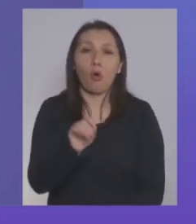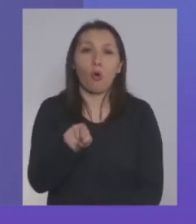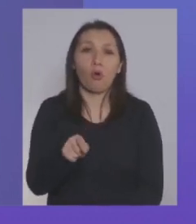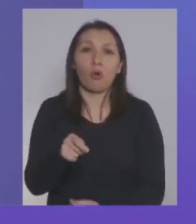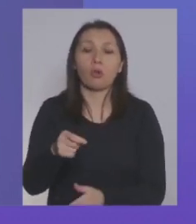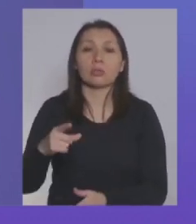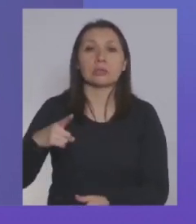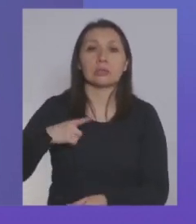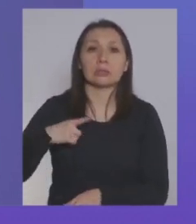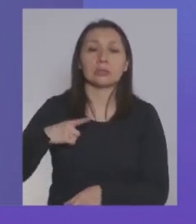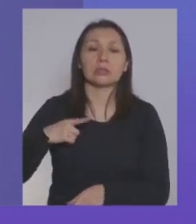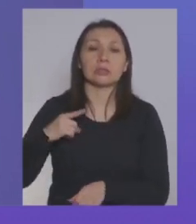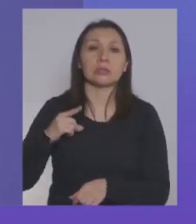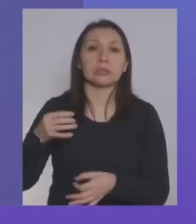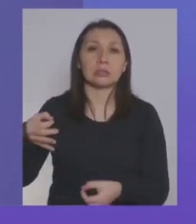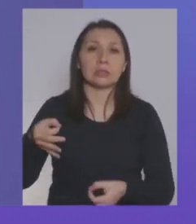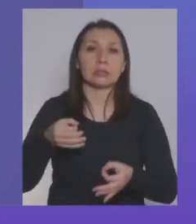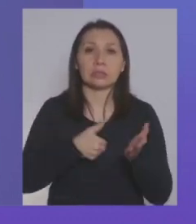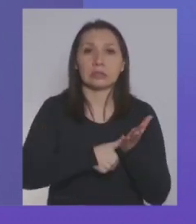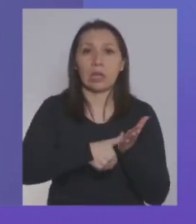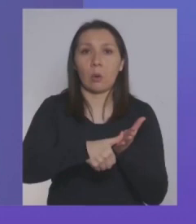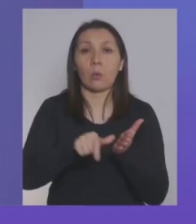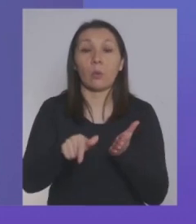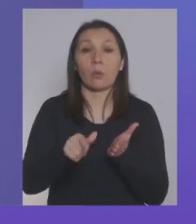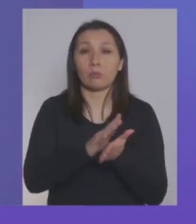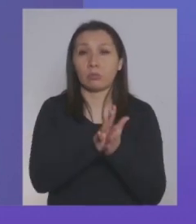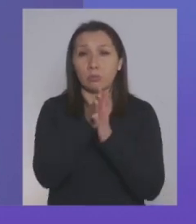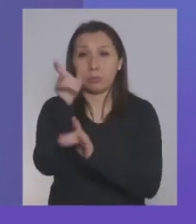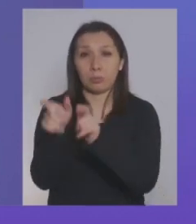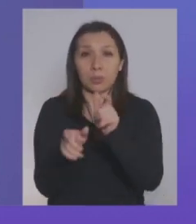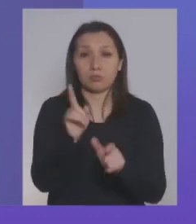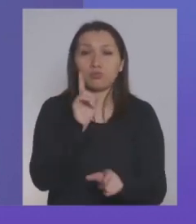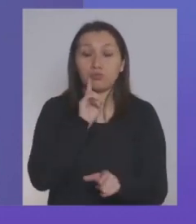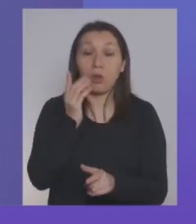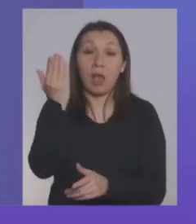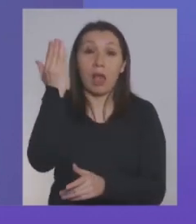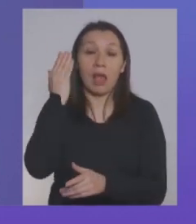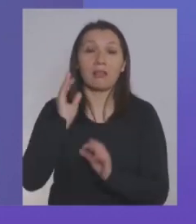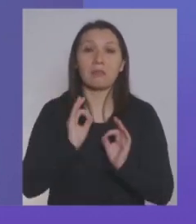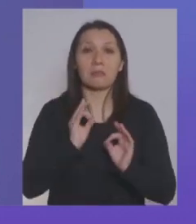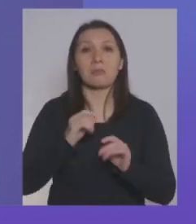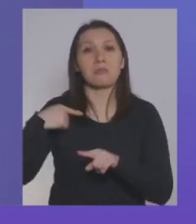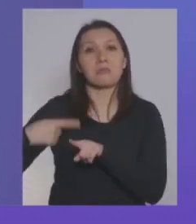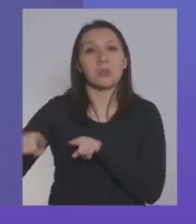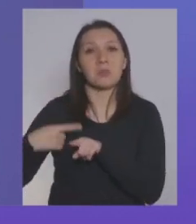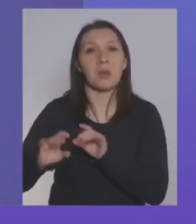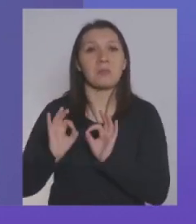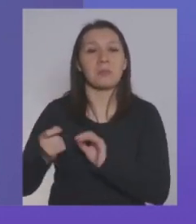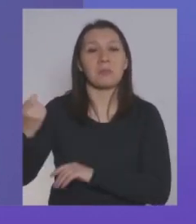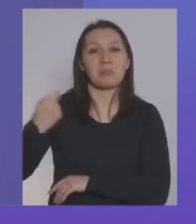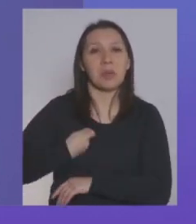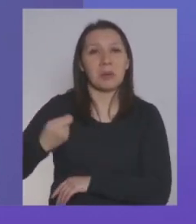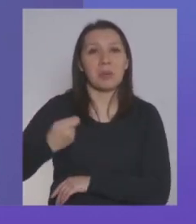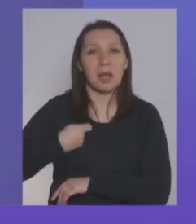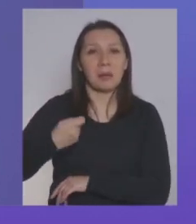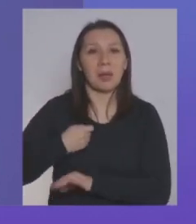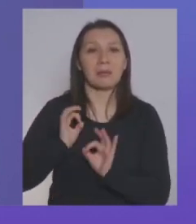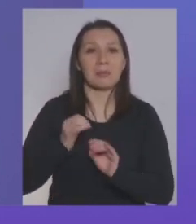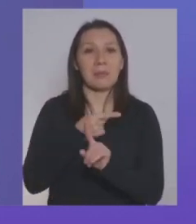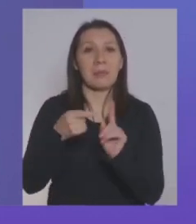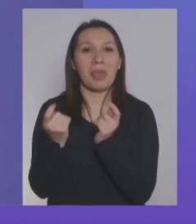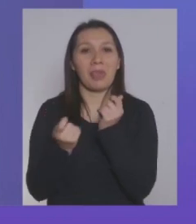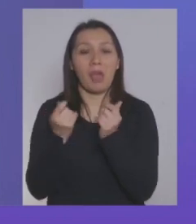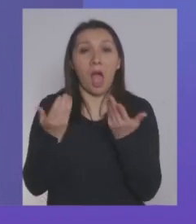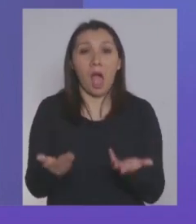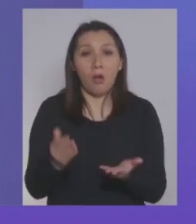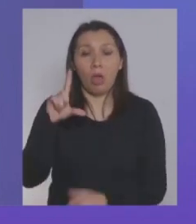el seguro de cesantía. Bueno, todo ese universo de personas que antes tenían un ingreso regular que lo situaba en la clase media y que hoy día han